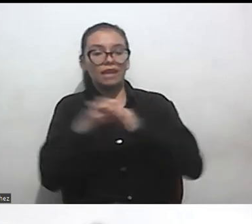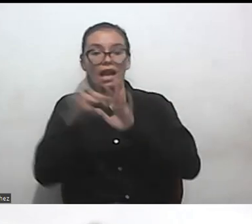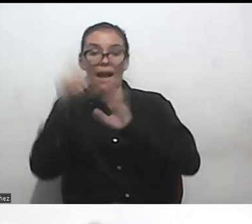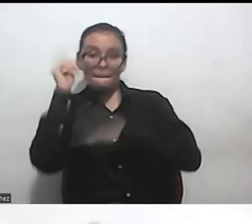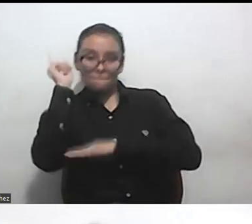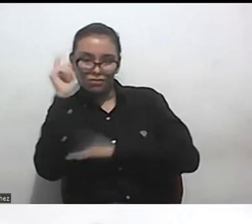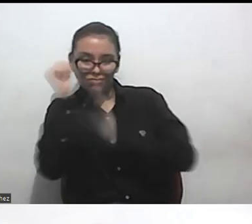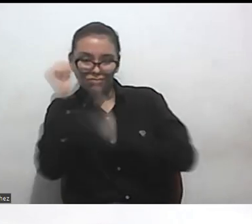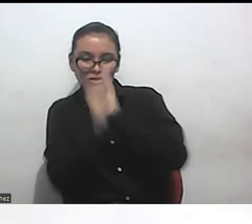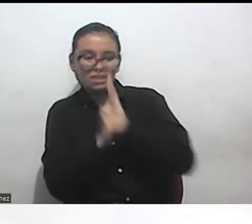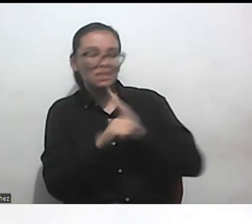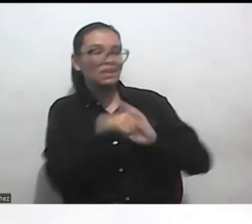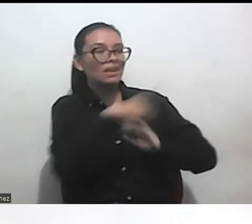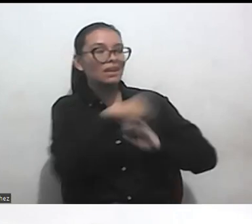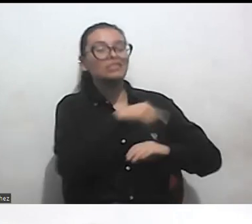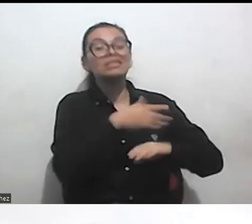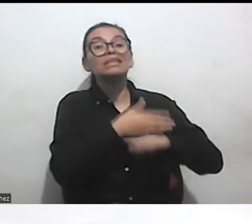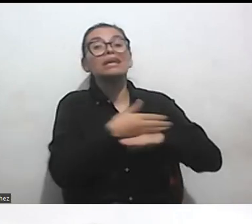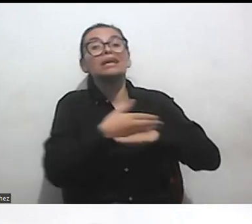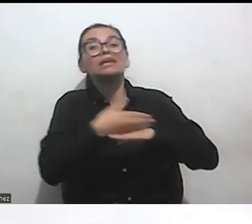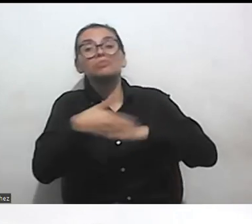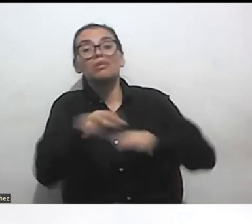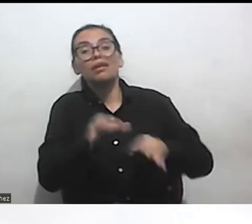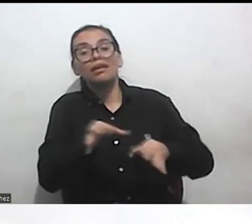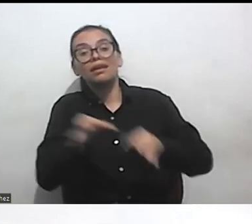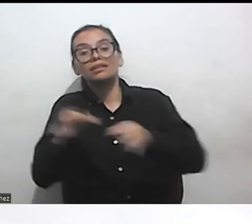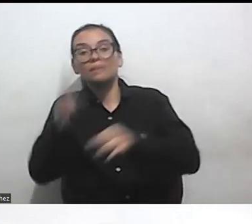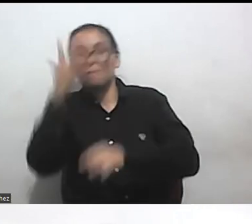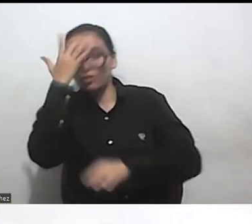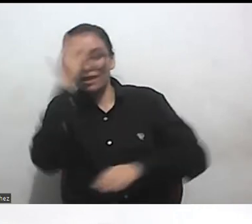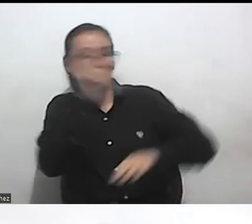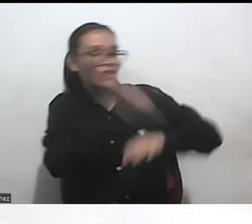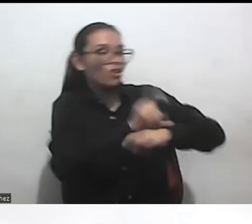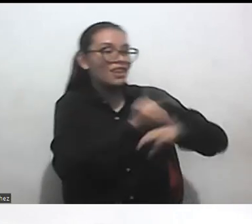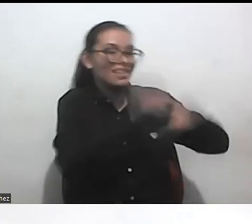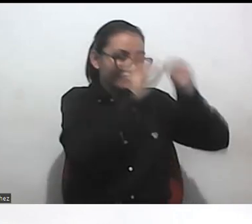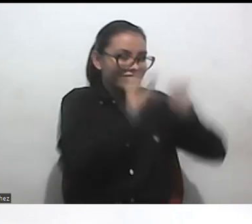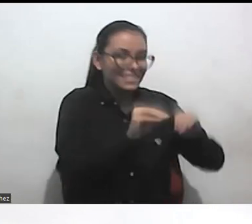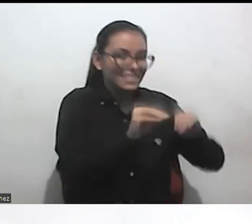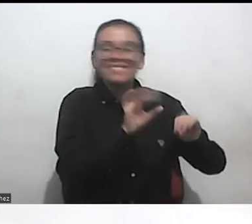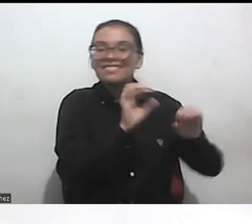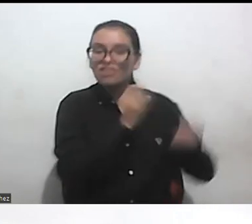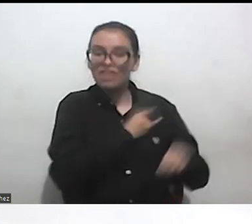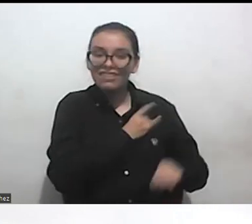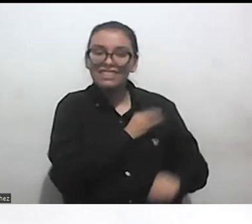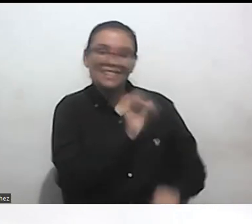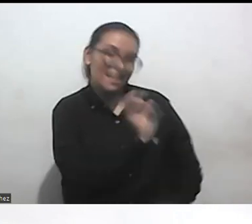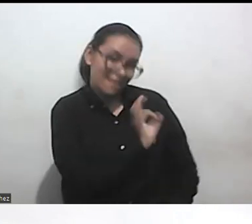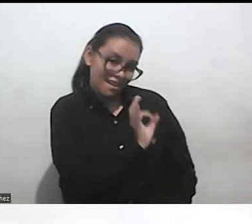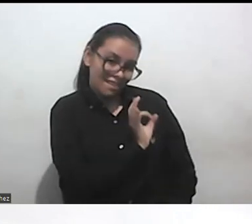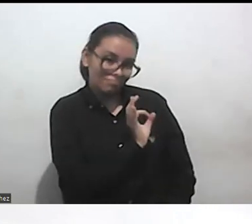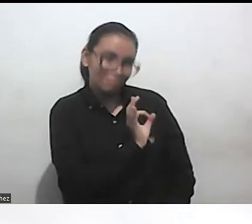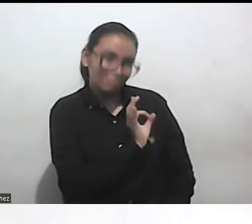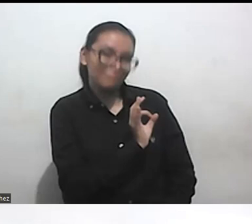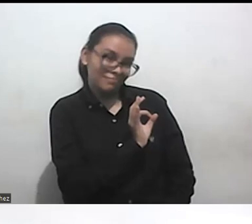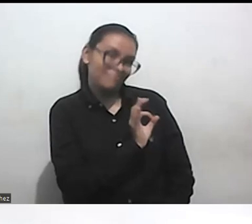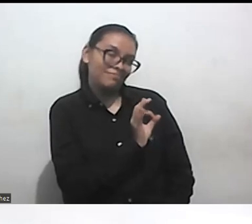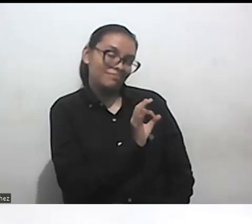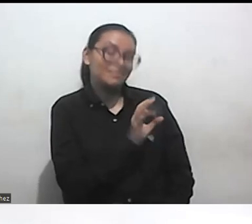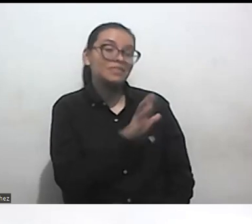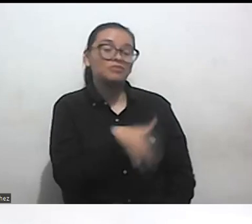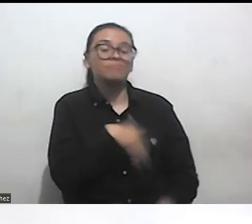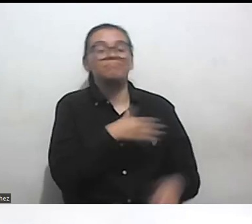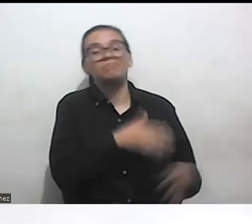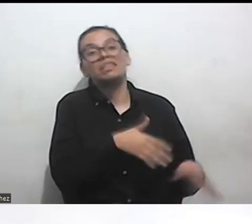etcétera y muchos por ejemplo muchas una cosa que enfrento mucho que he visto muchas becas para activistas